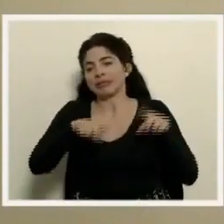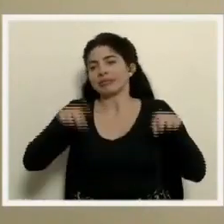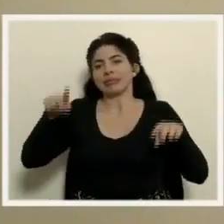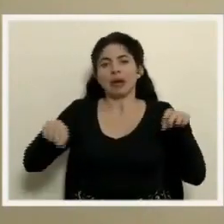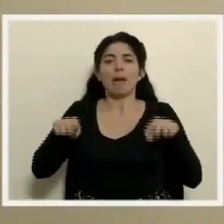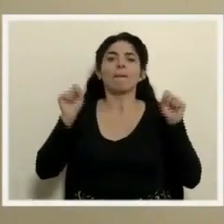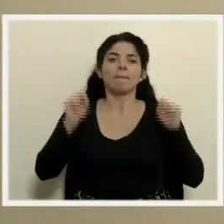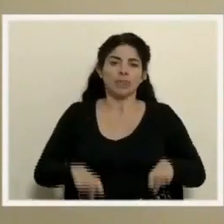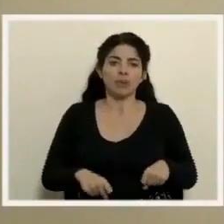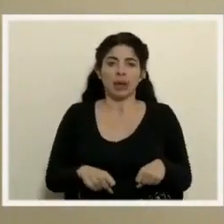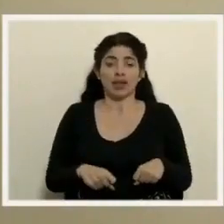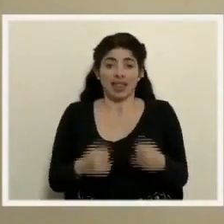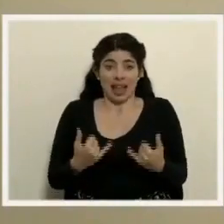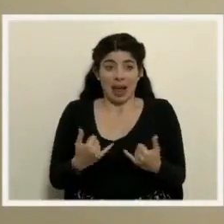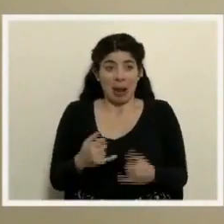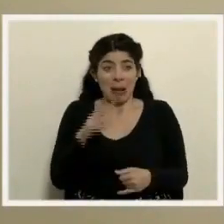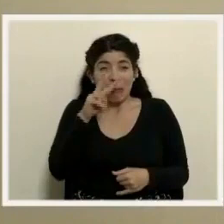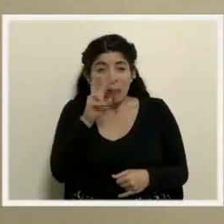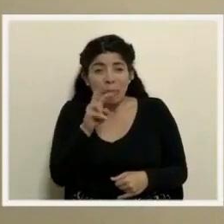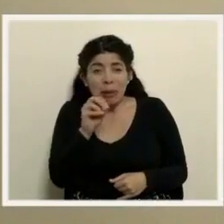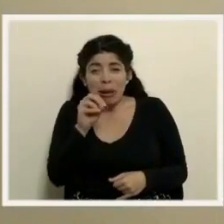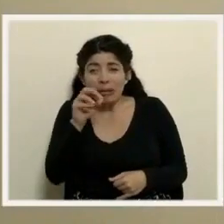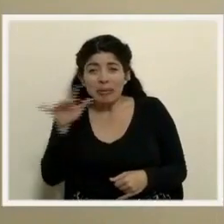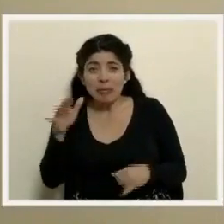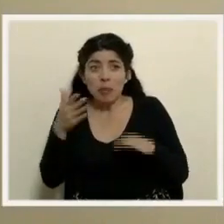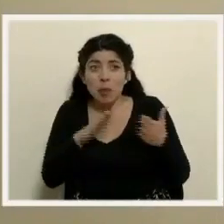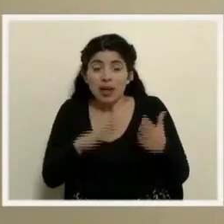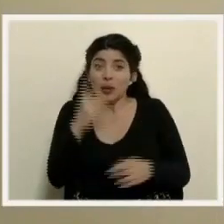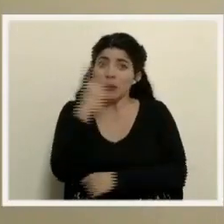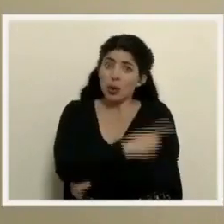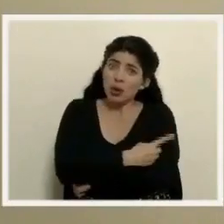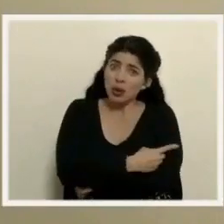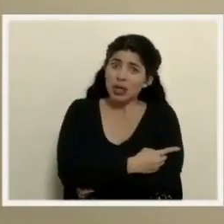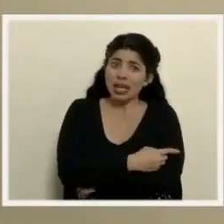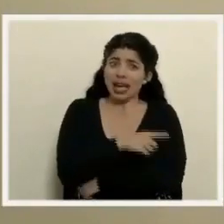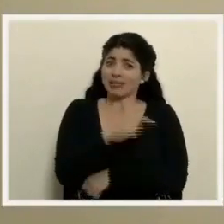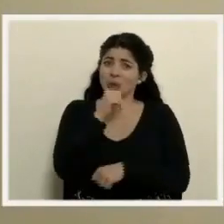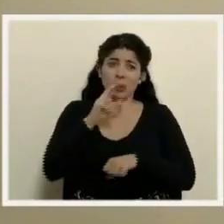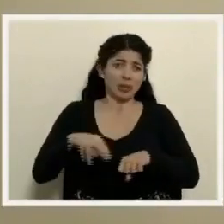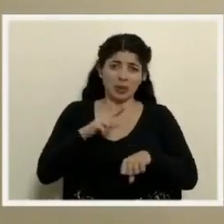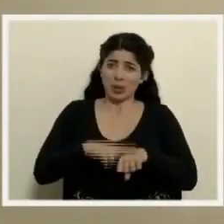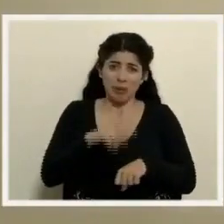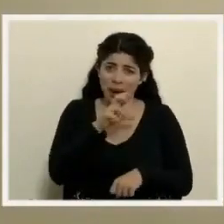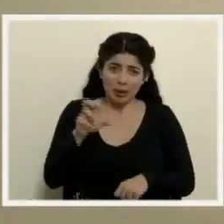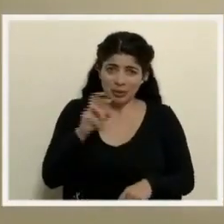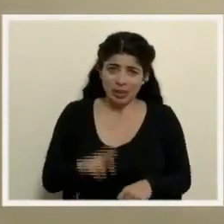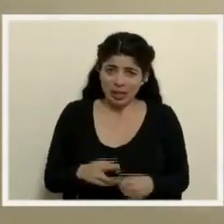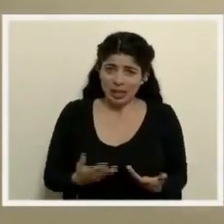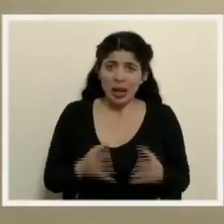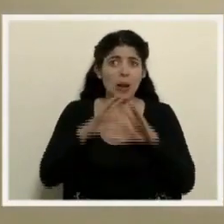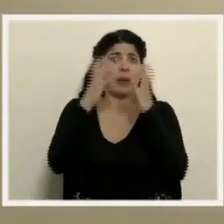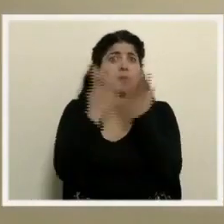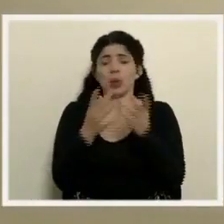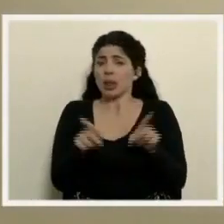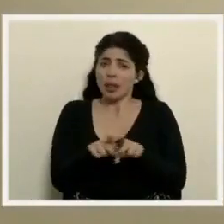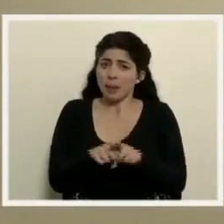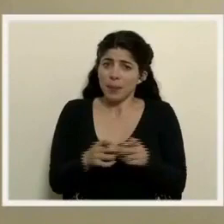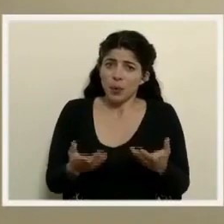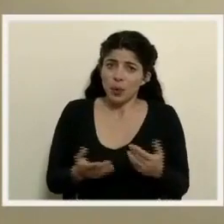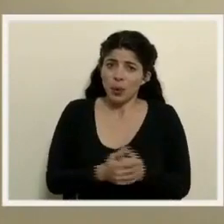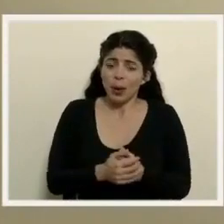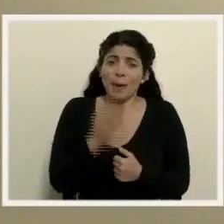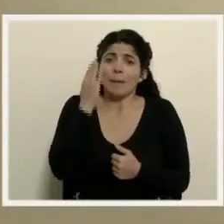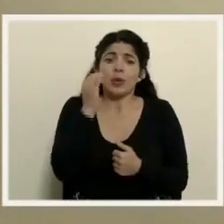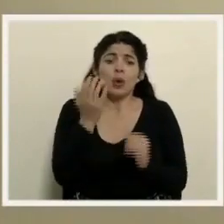mencionaba, tener 20 restos de fallecidos por día y lo hemos dicho muchas veces, no es algo normal para Costa Rica y para el mundo, ¿verdad? En el